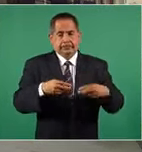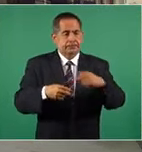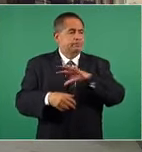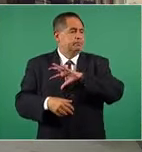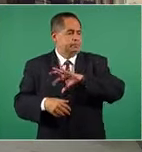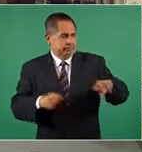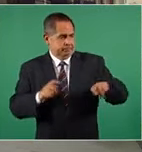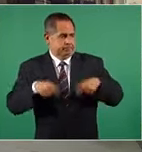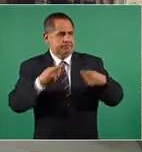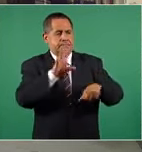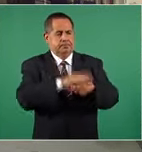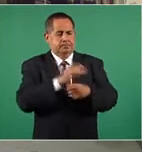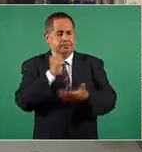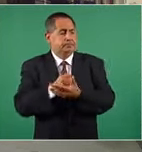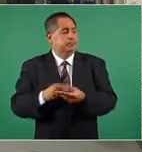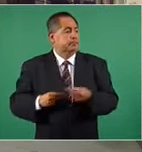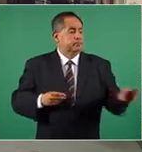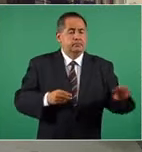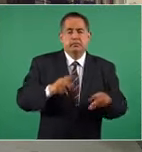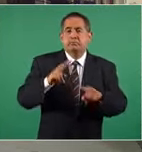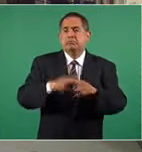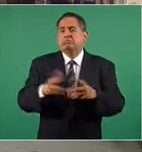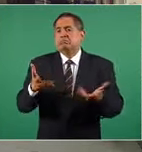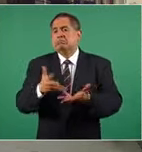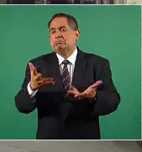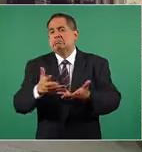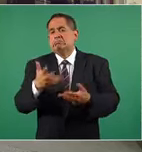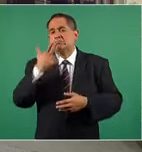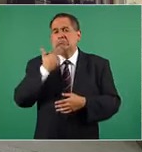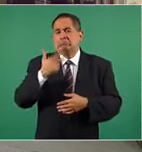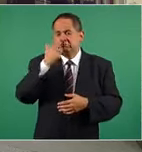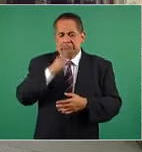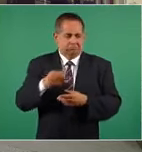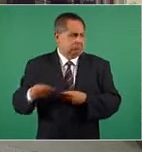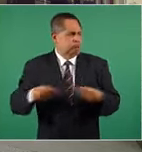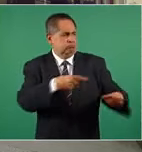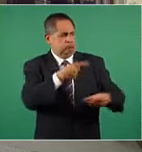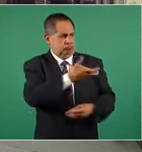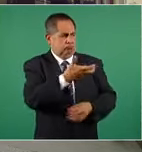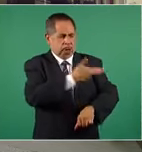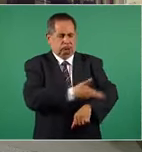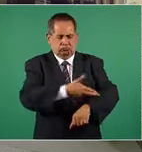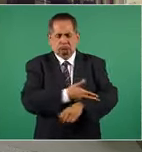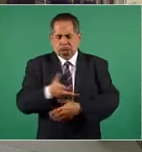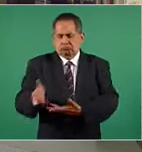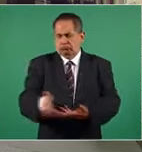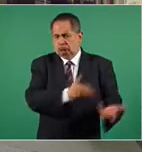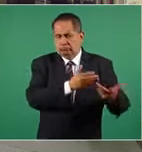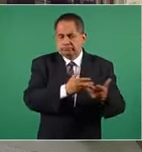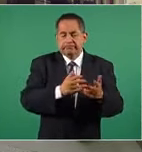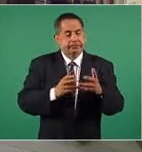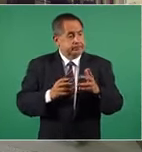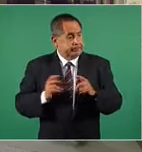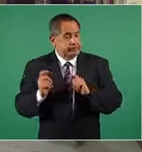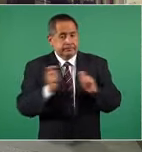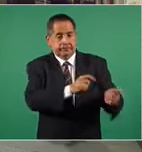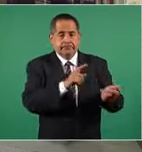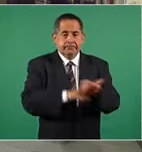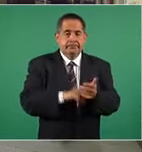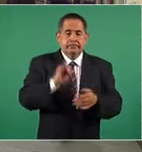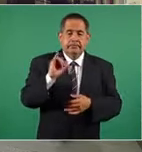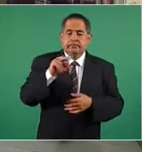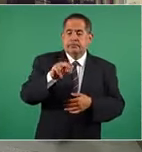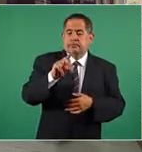argumentando que era ocioso y que ya no servía para los fines que había sido utilizado. Se lo entregó al Indavin